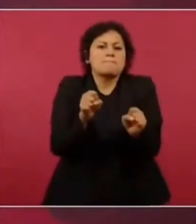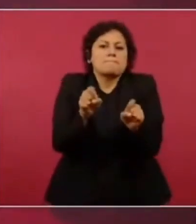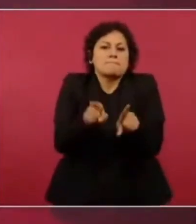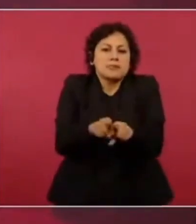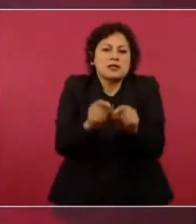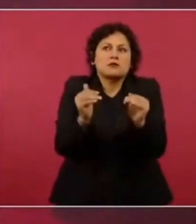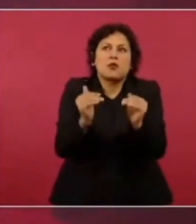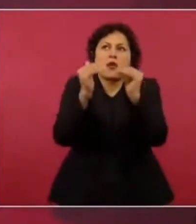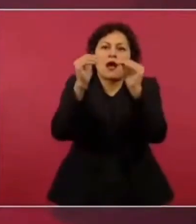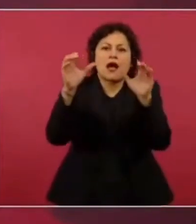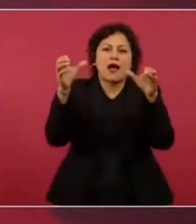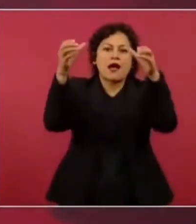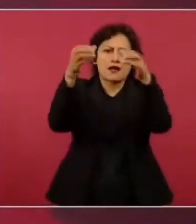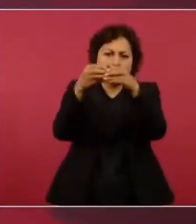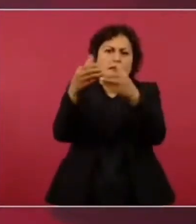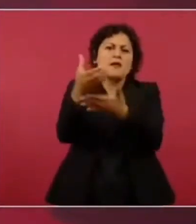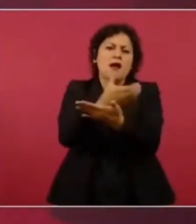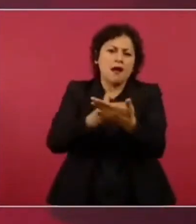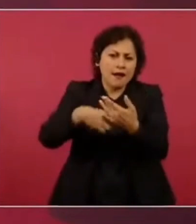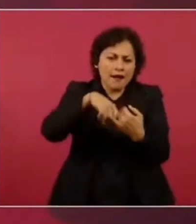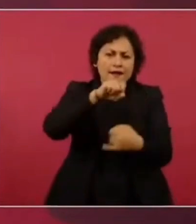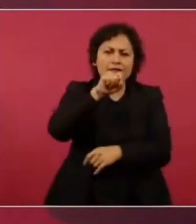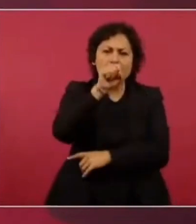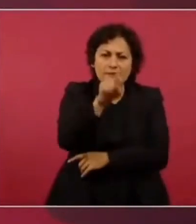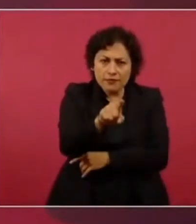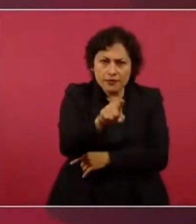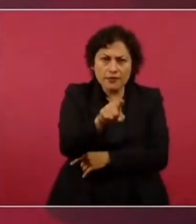obtienen ganancias como